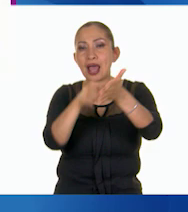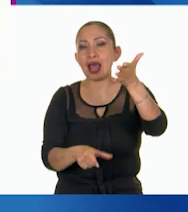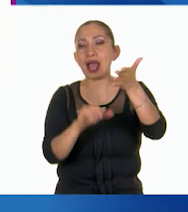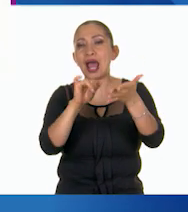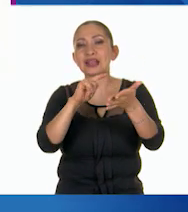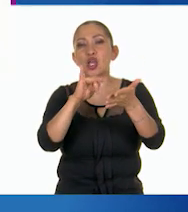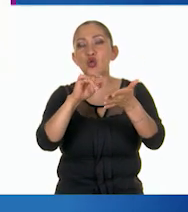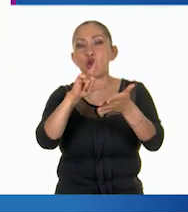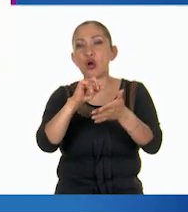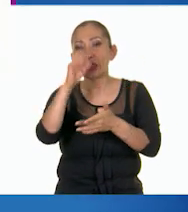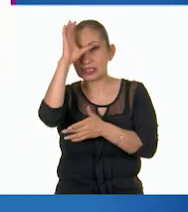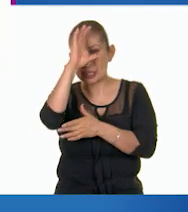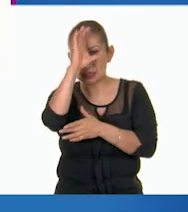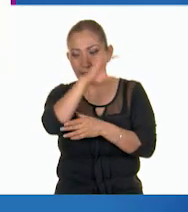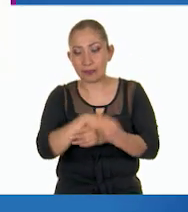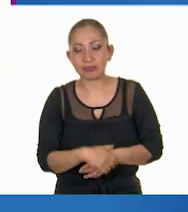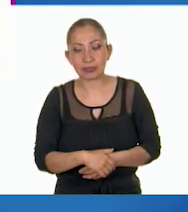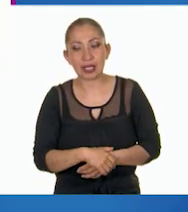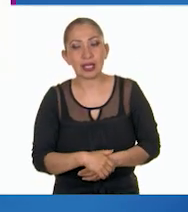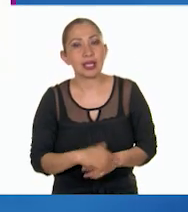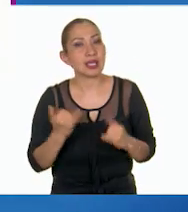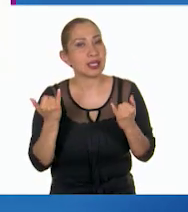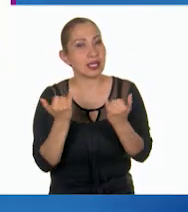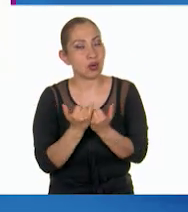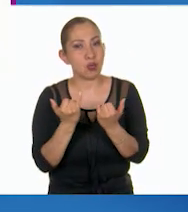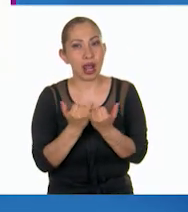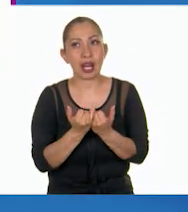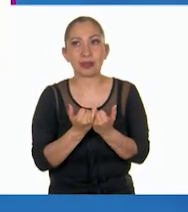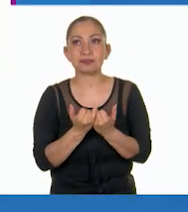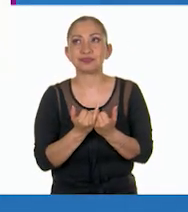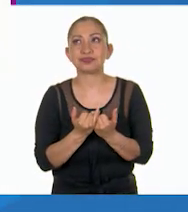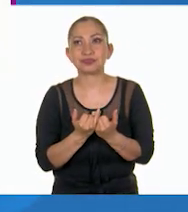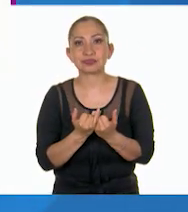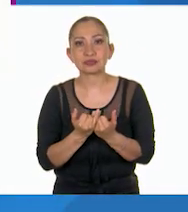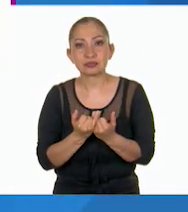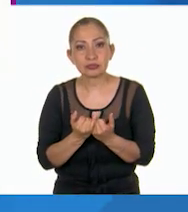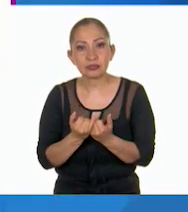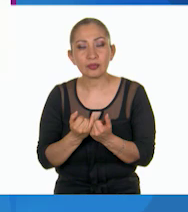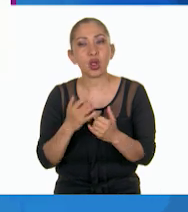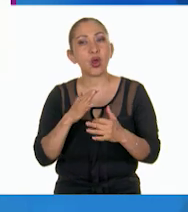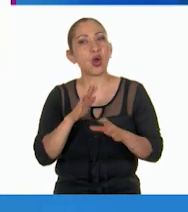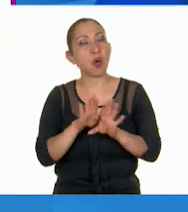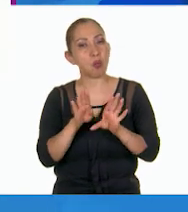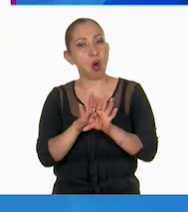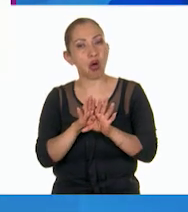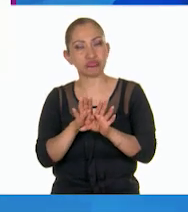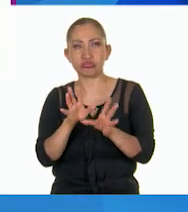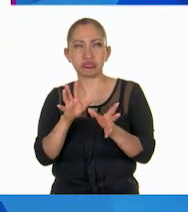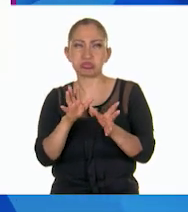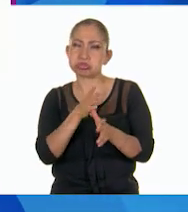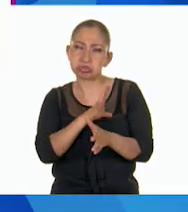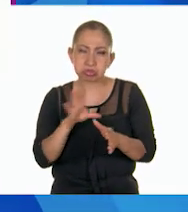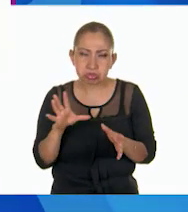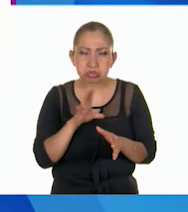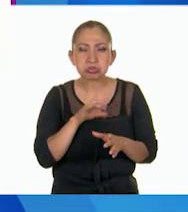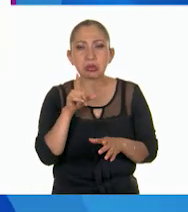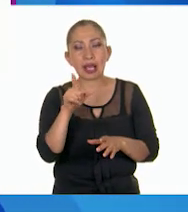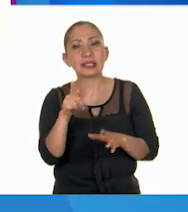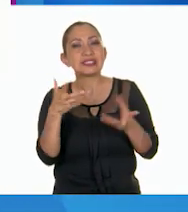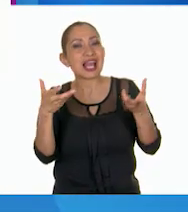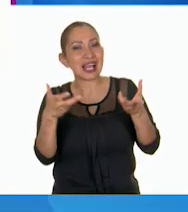científico. Igualmente, de manera muy general, se está